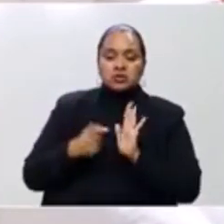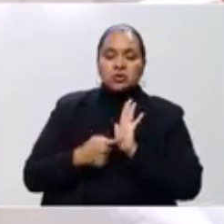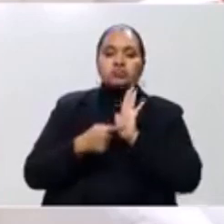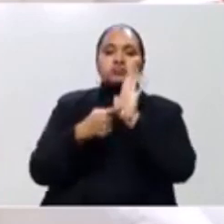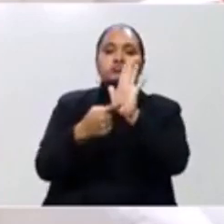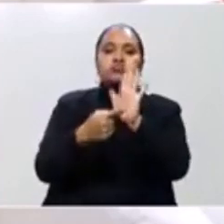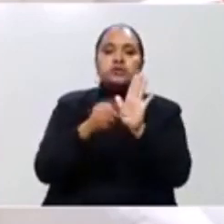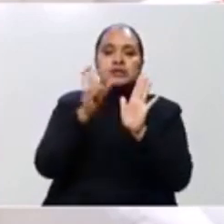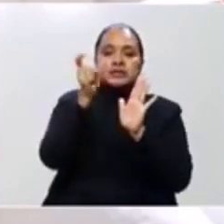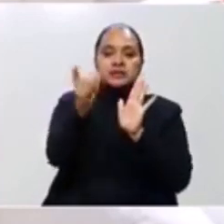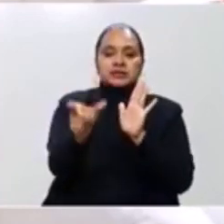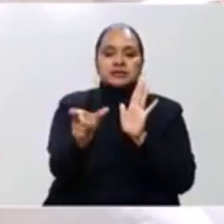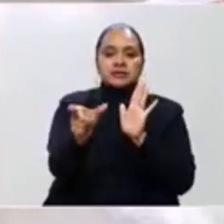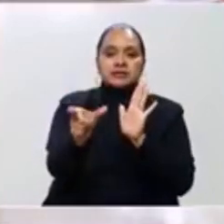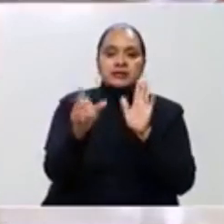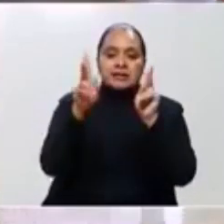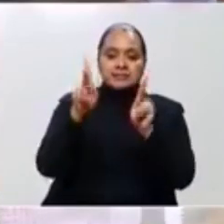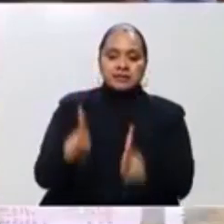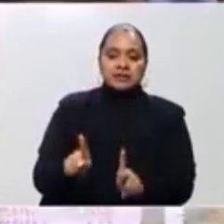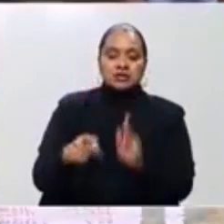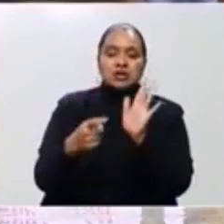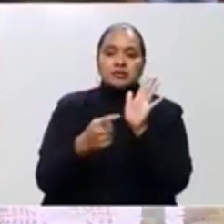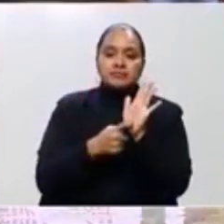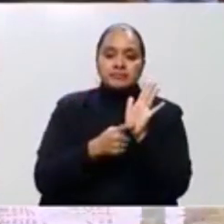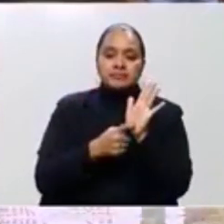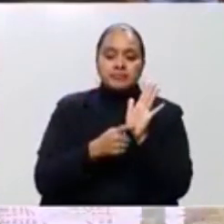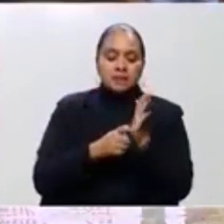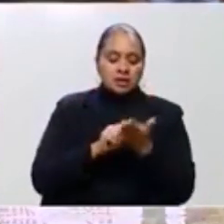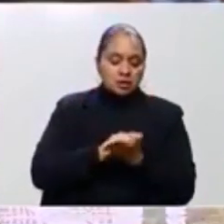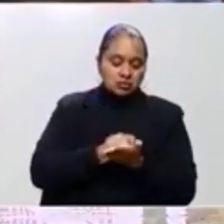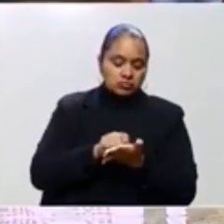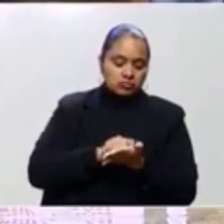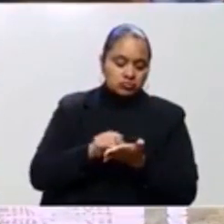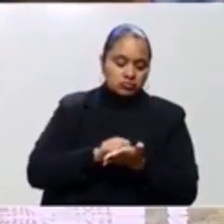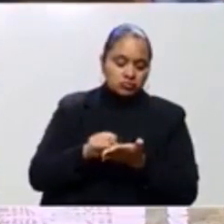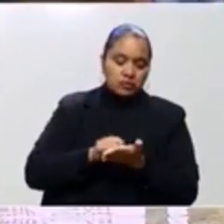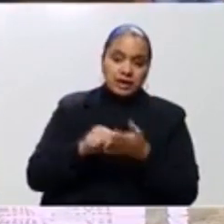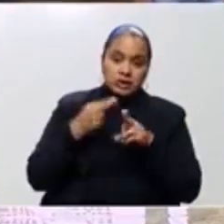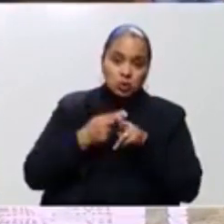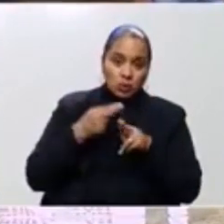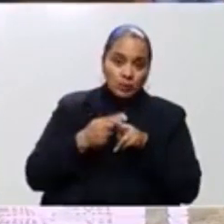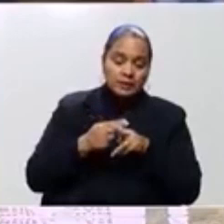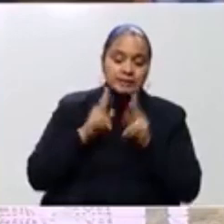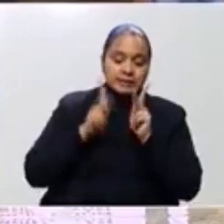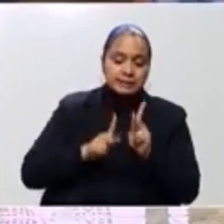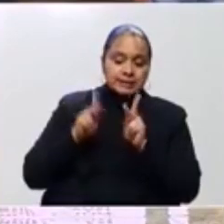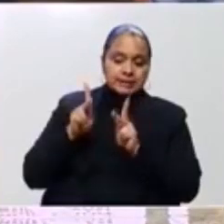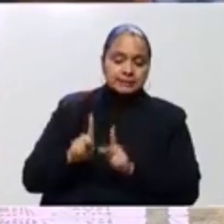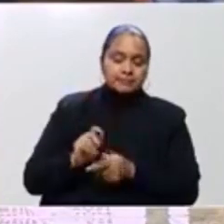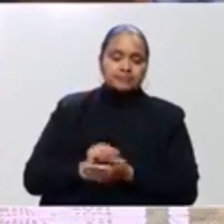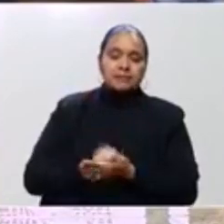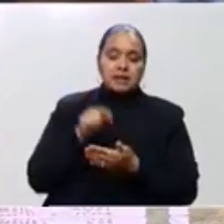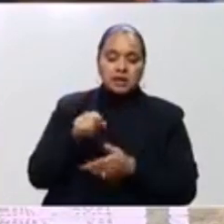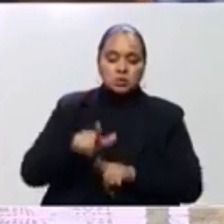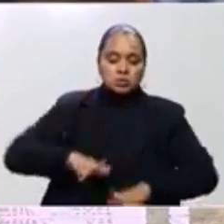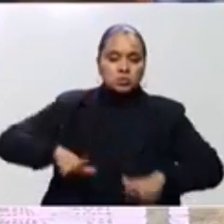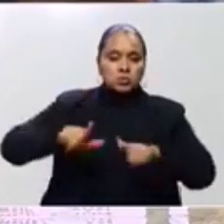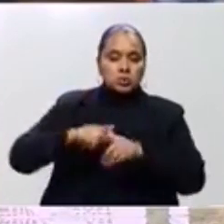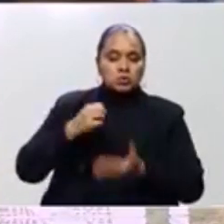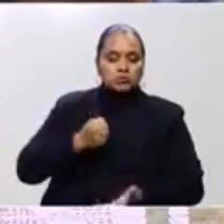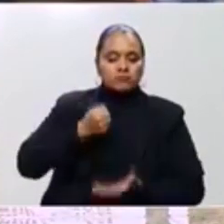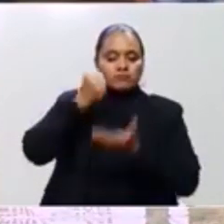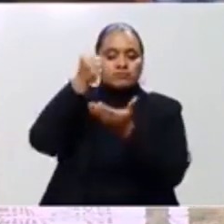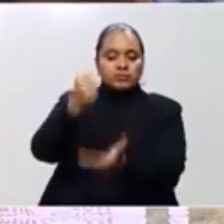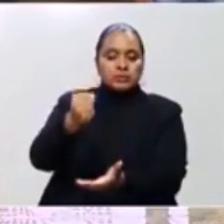entrega de alimentos en orden y de manera transparente en cada zona de entrega y durante el